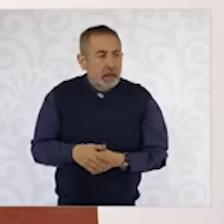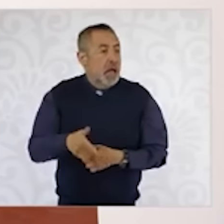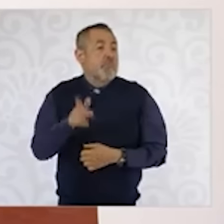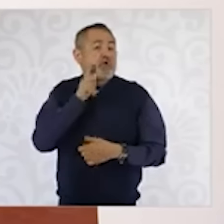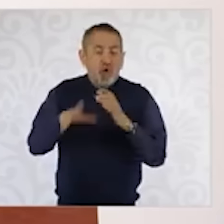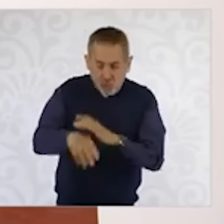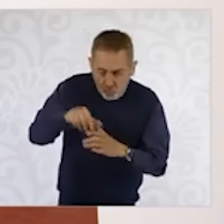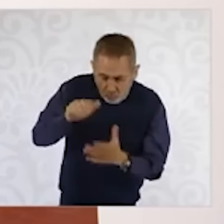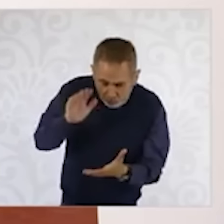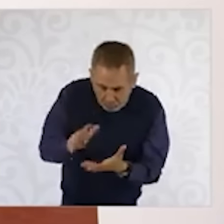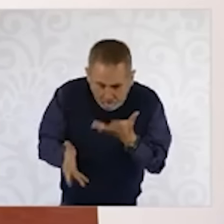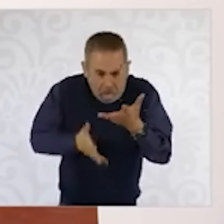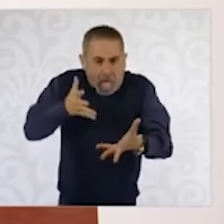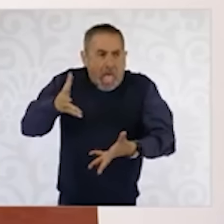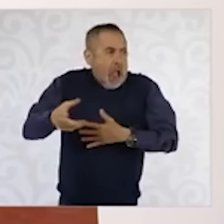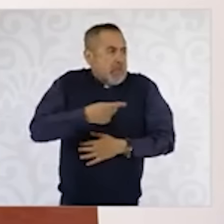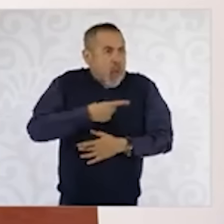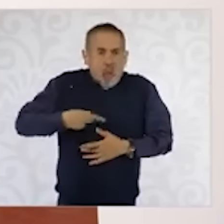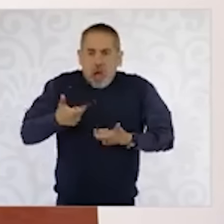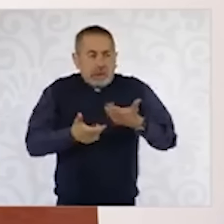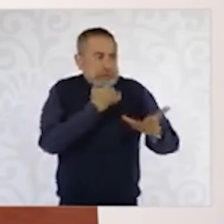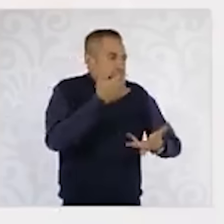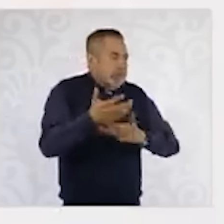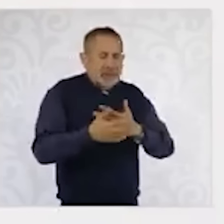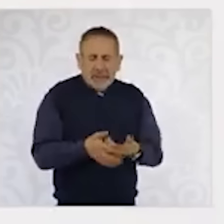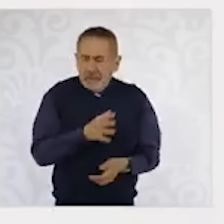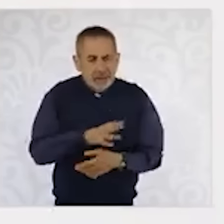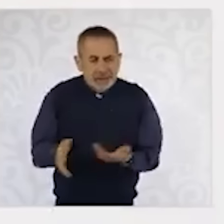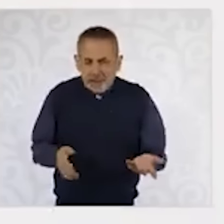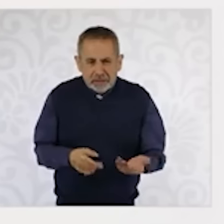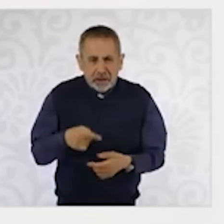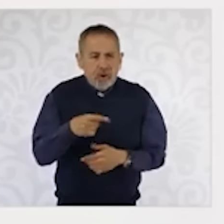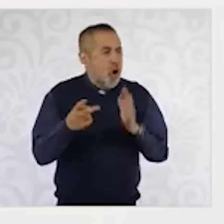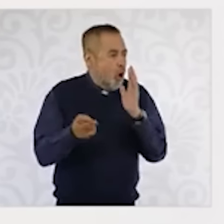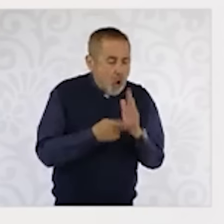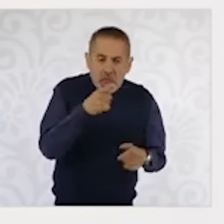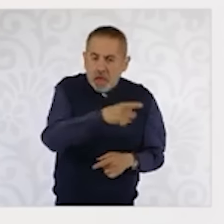se endeuda Pemex eso es increíble sobre explota